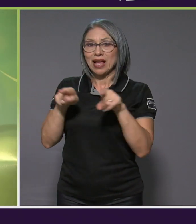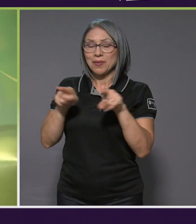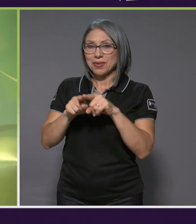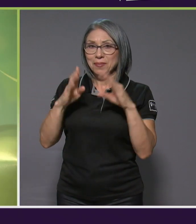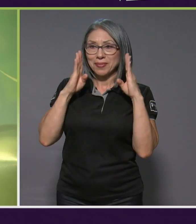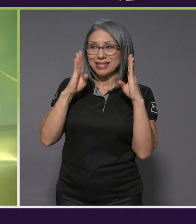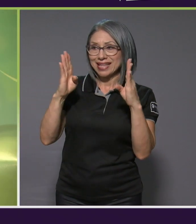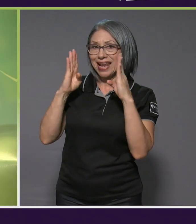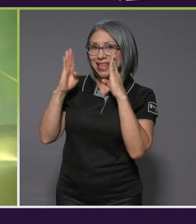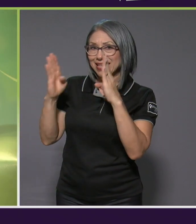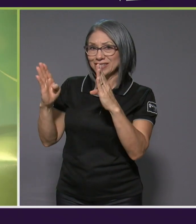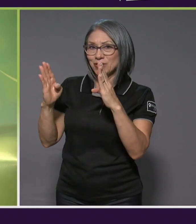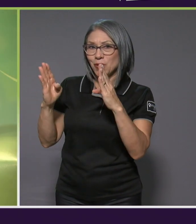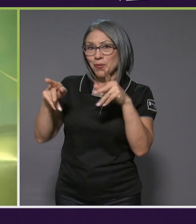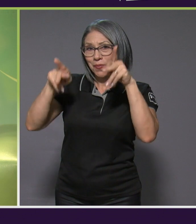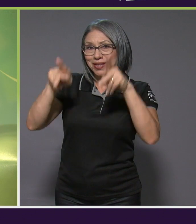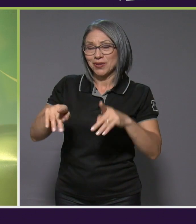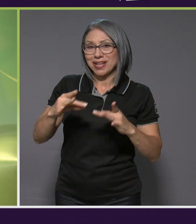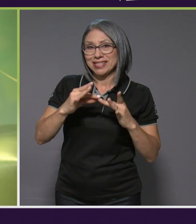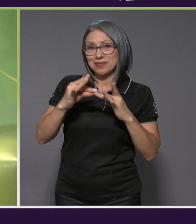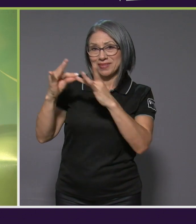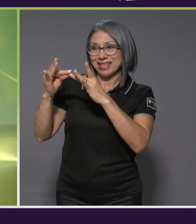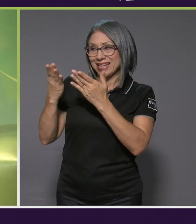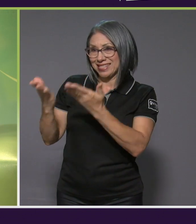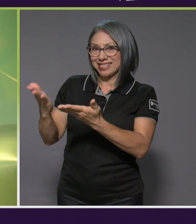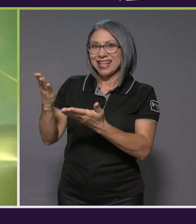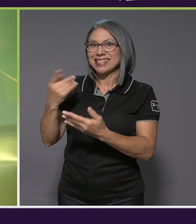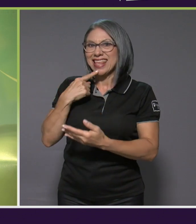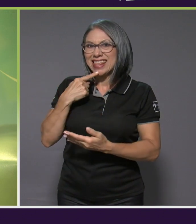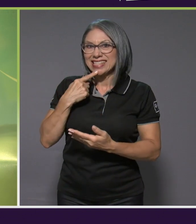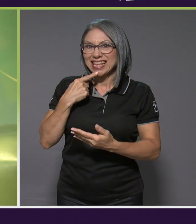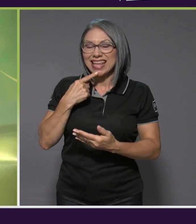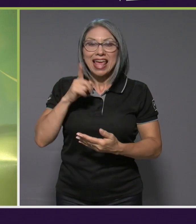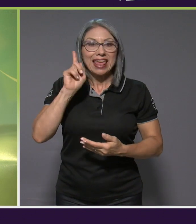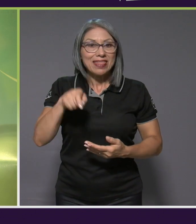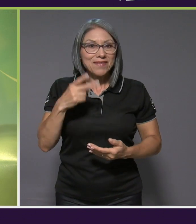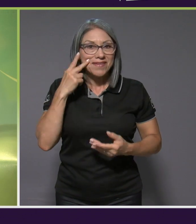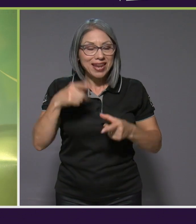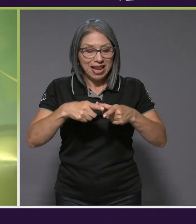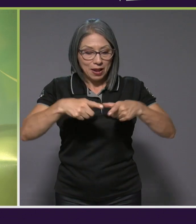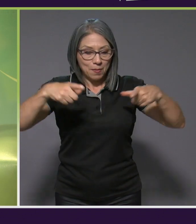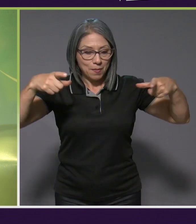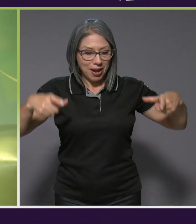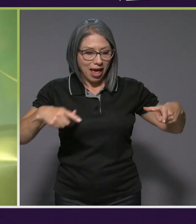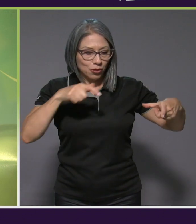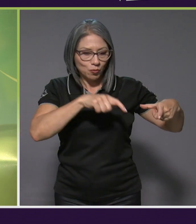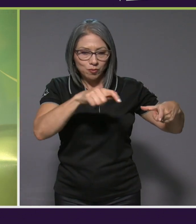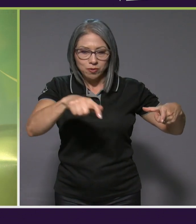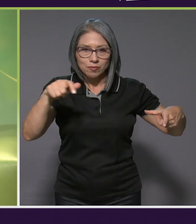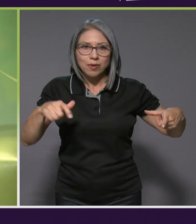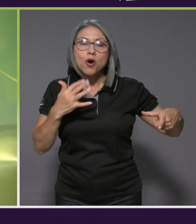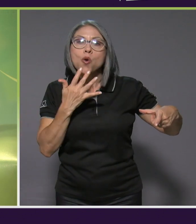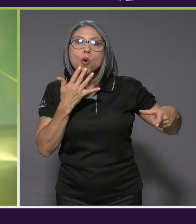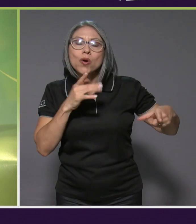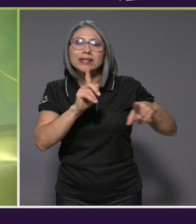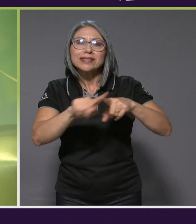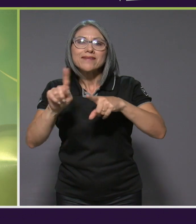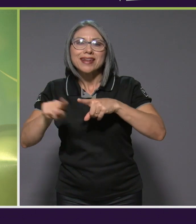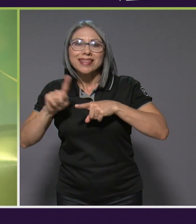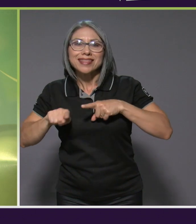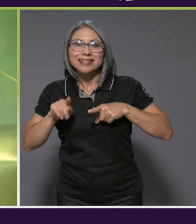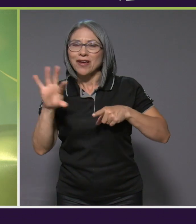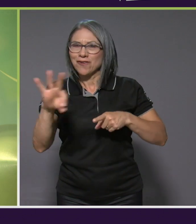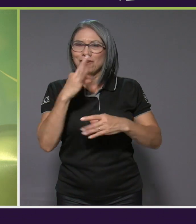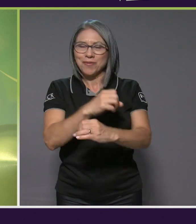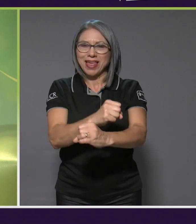Las personas especialistas en nutrición y demás que el plato se vea colorido, ¿verdad? Es una forma de a veces garantizar que